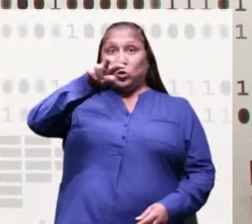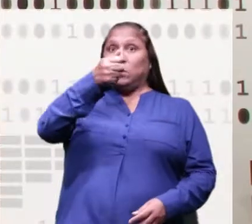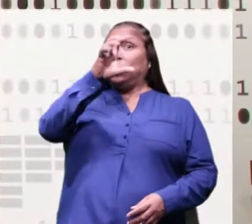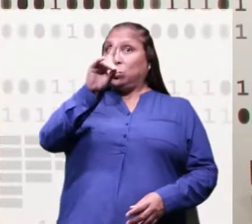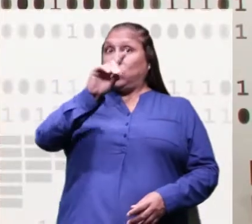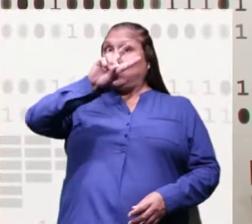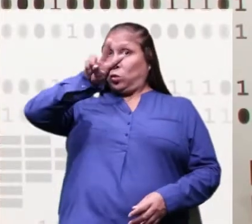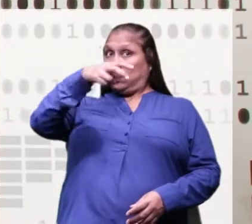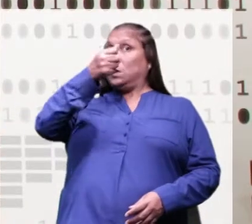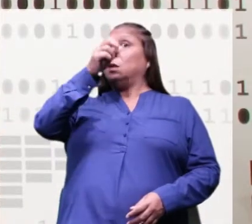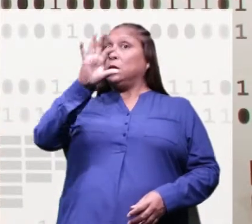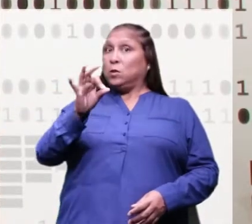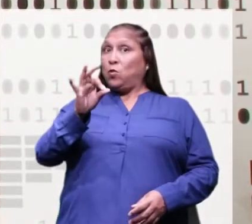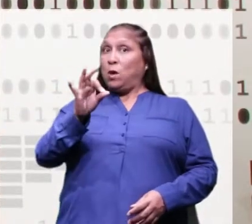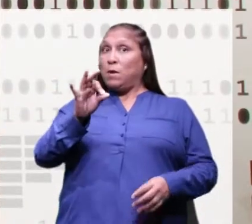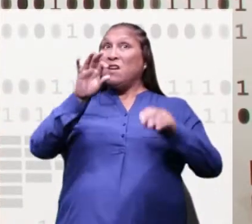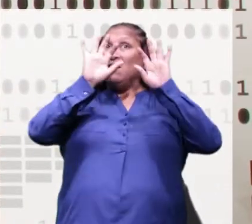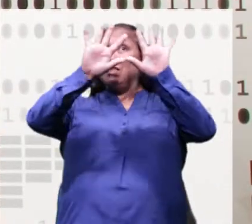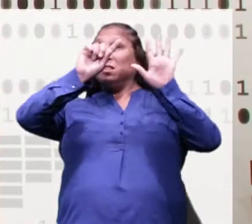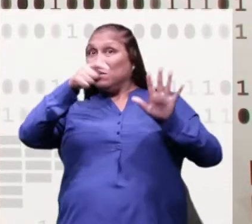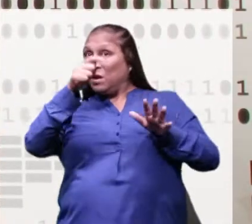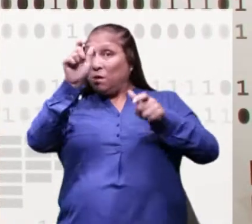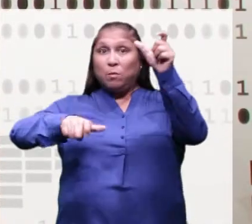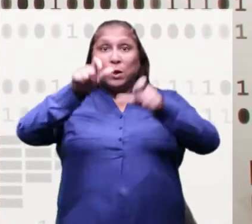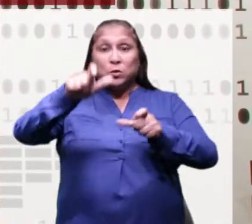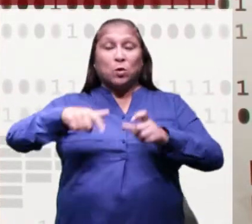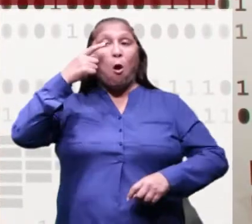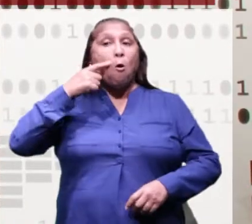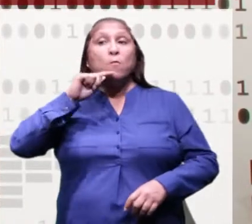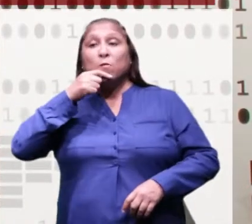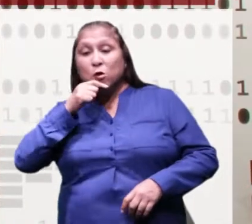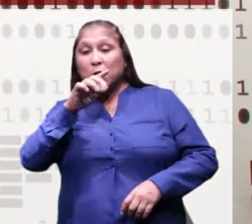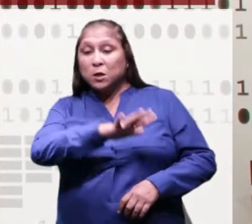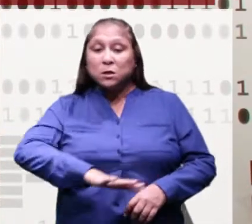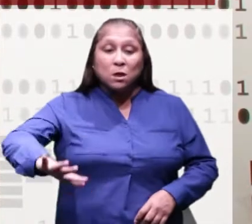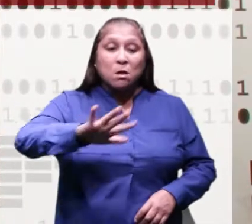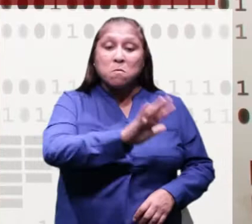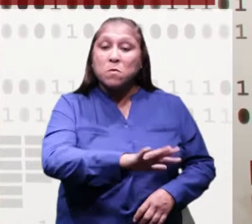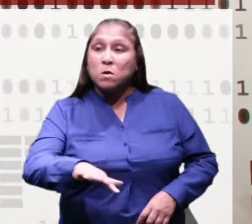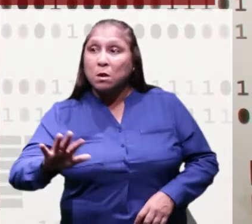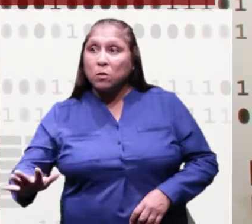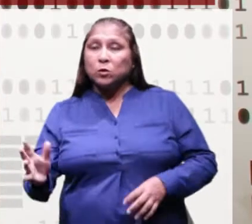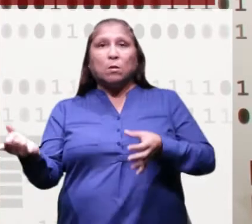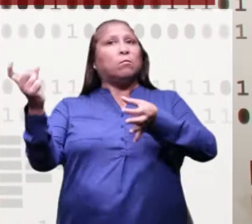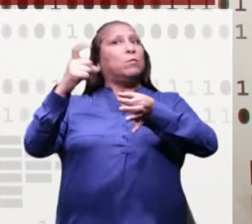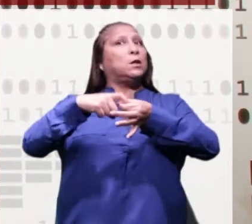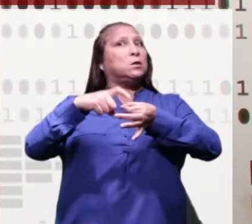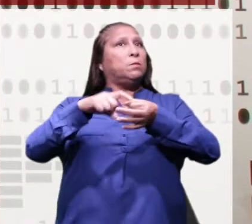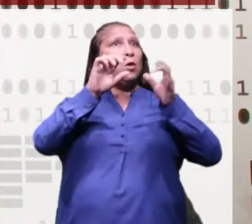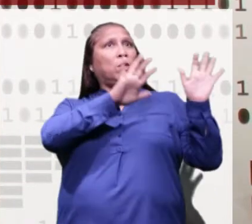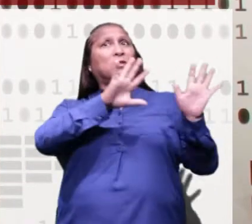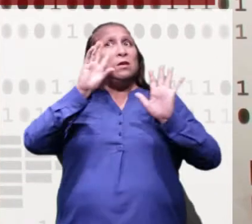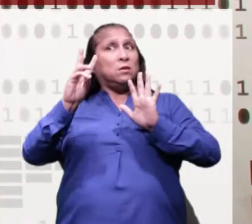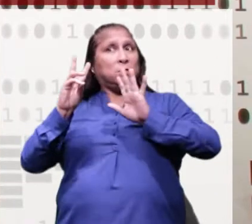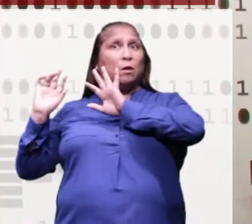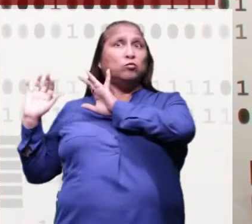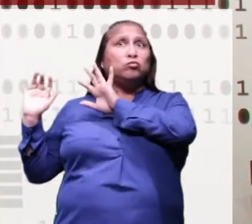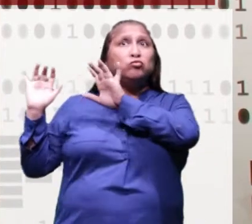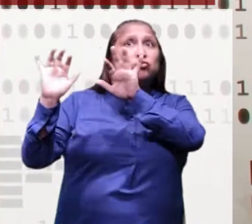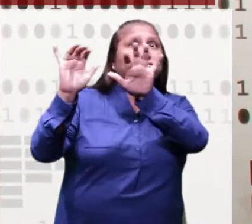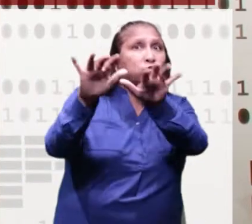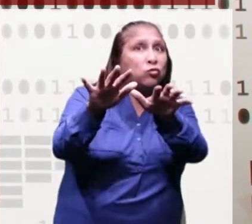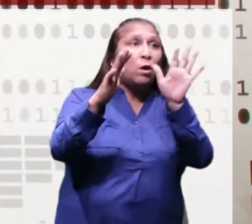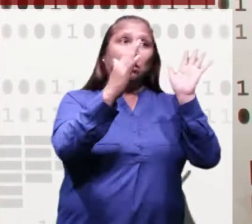Entre el 2018 y el 2019, más de 10.000 personas, entre hombres, mujeres, niños y niñas, participaron en 16